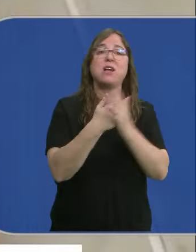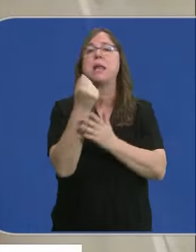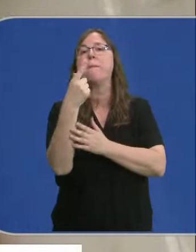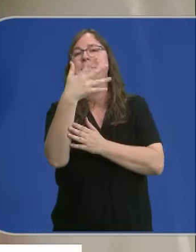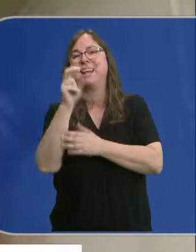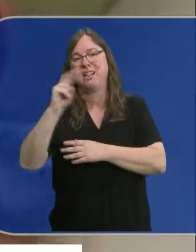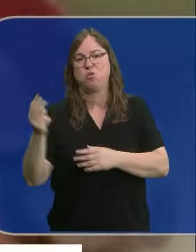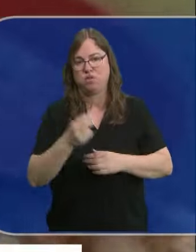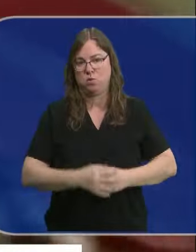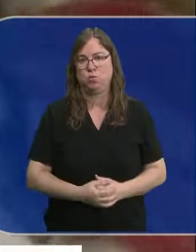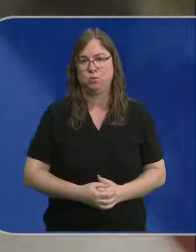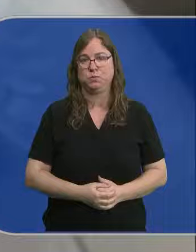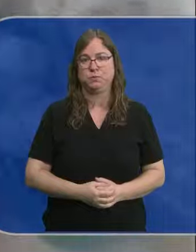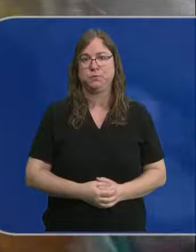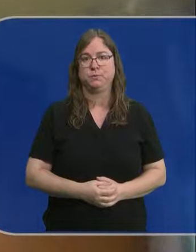los 1.500 euros.